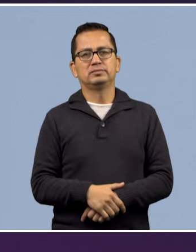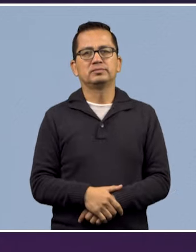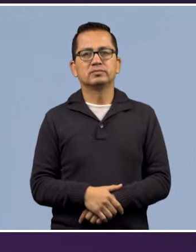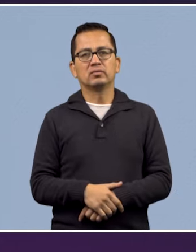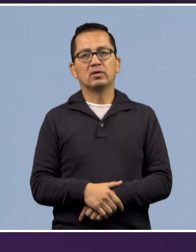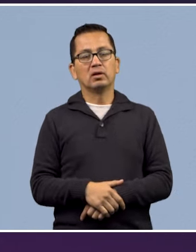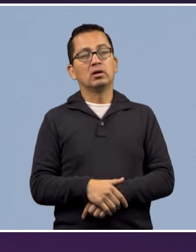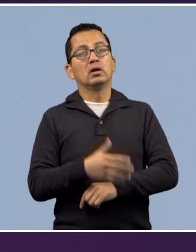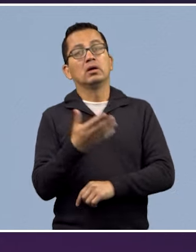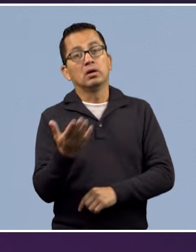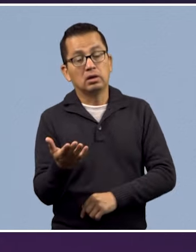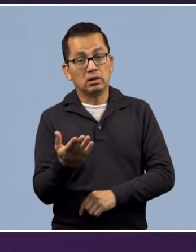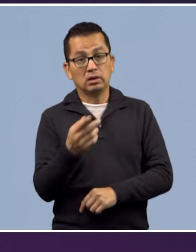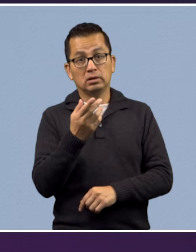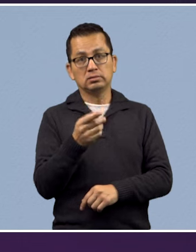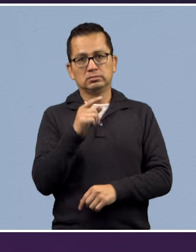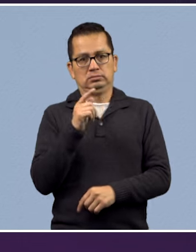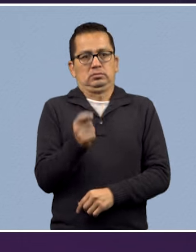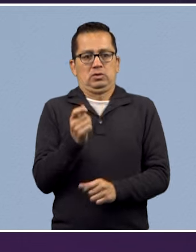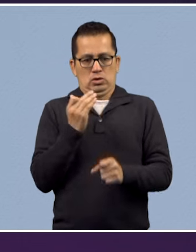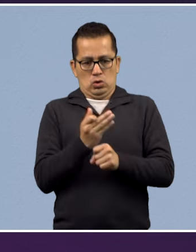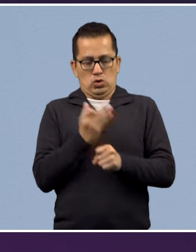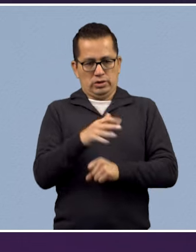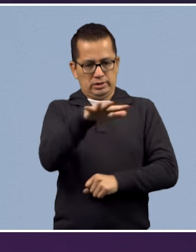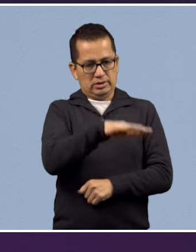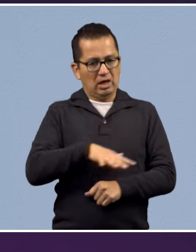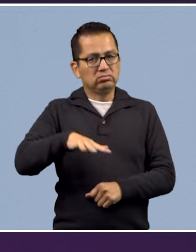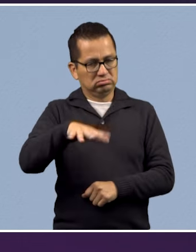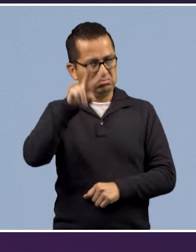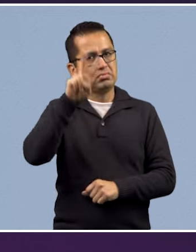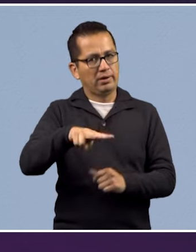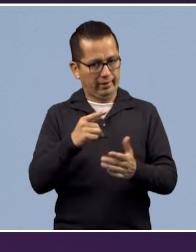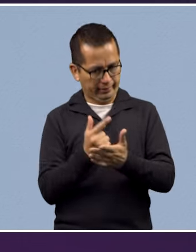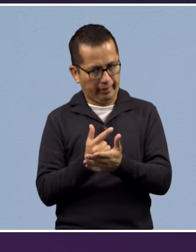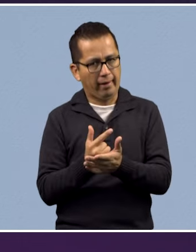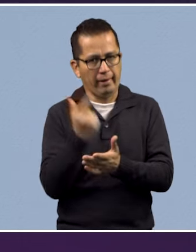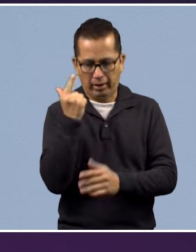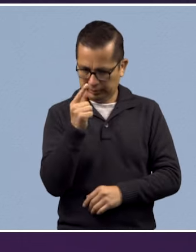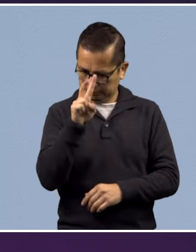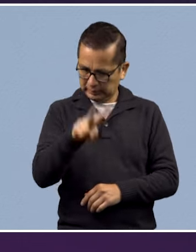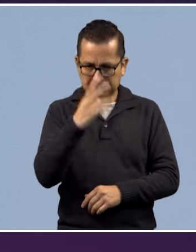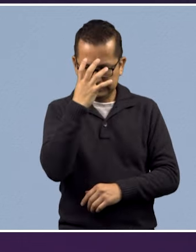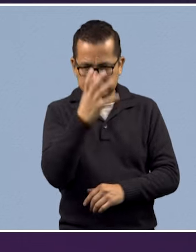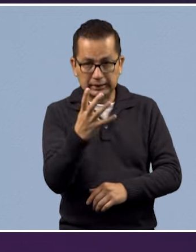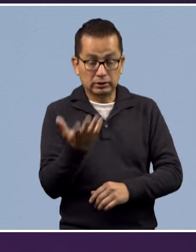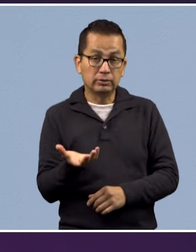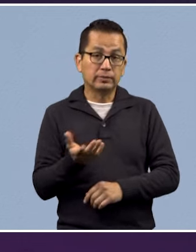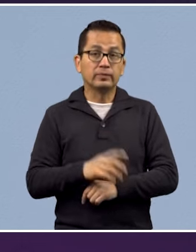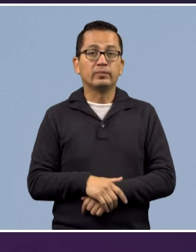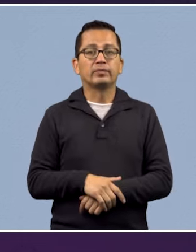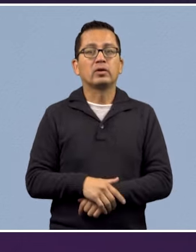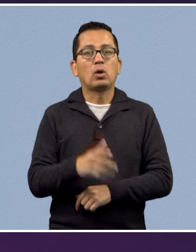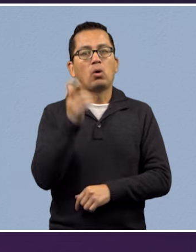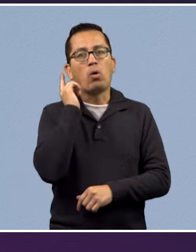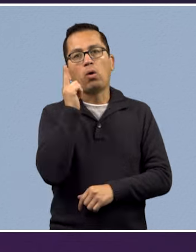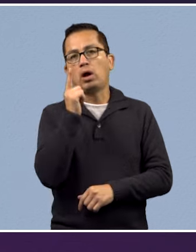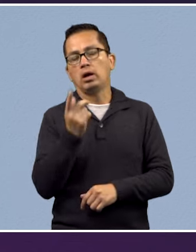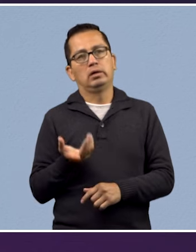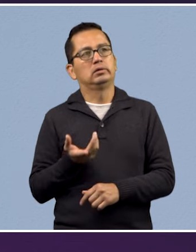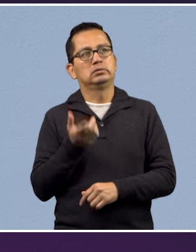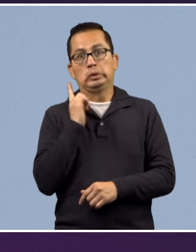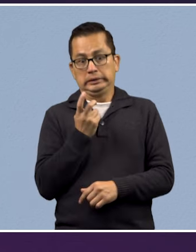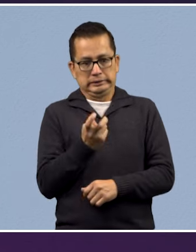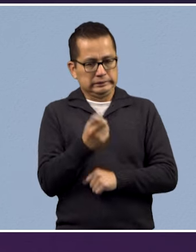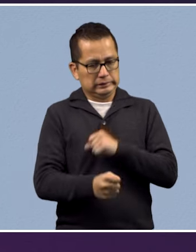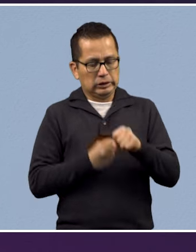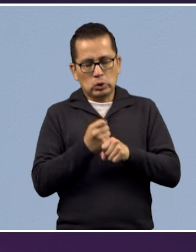Así es. Entonces, bueno, hablando sobre en qué estado estamos, pues sí estamos en una situación crítica, esperamos que, pues que este